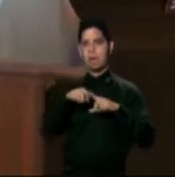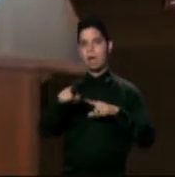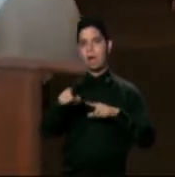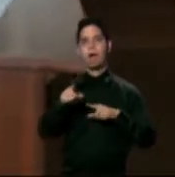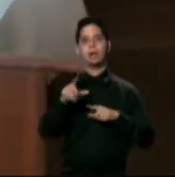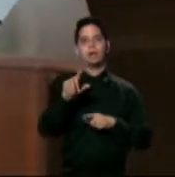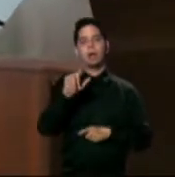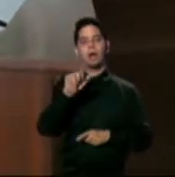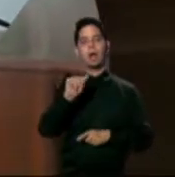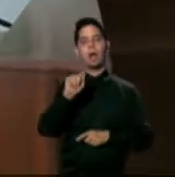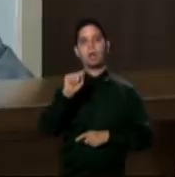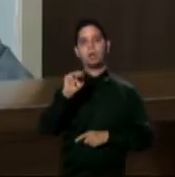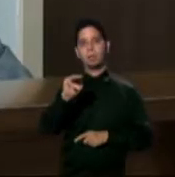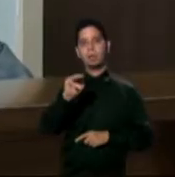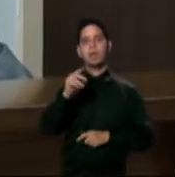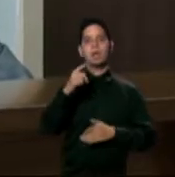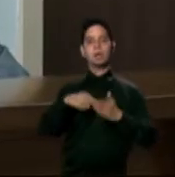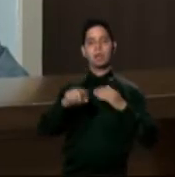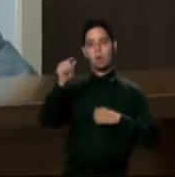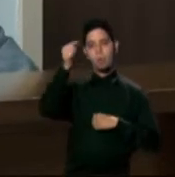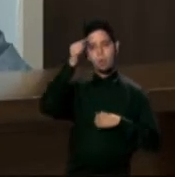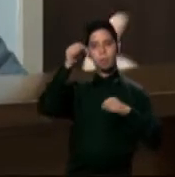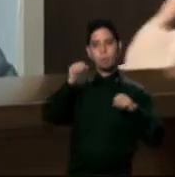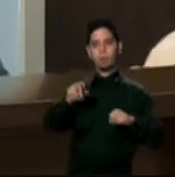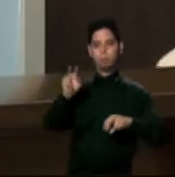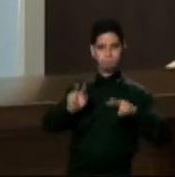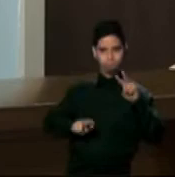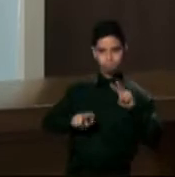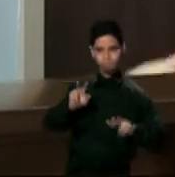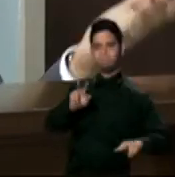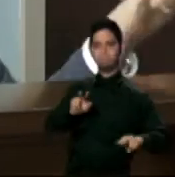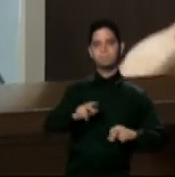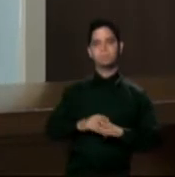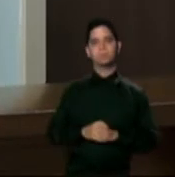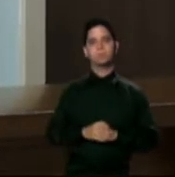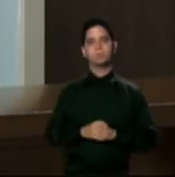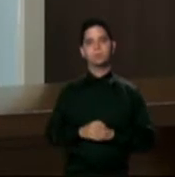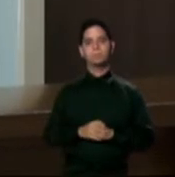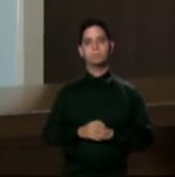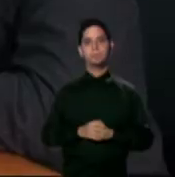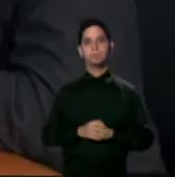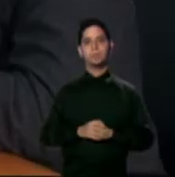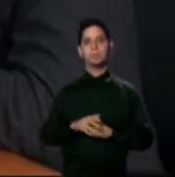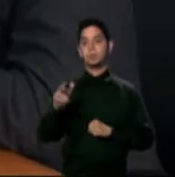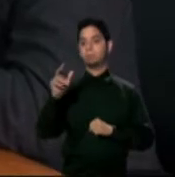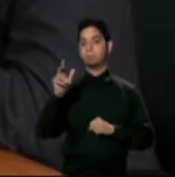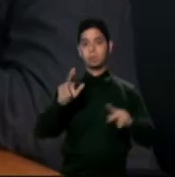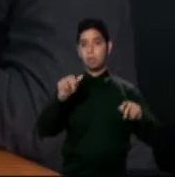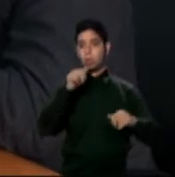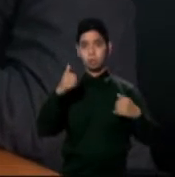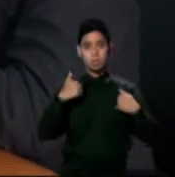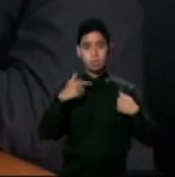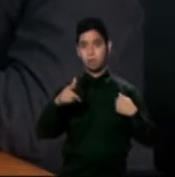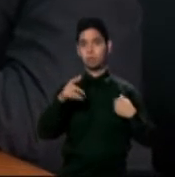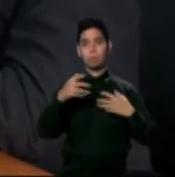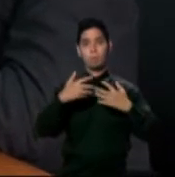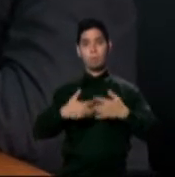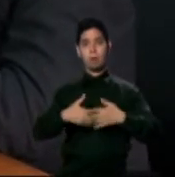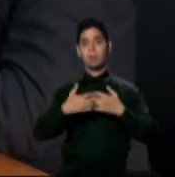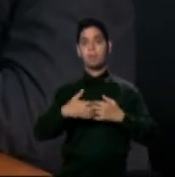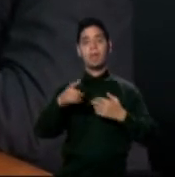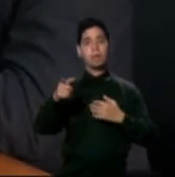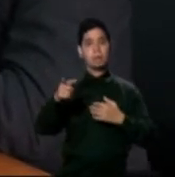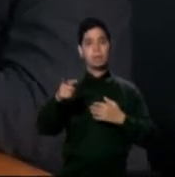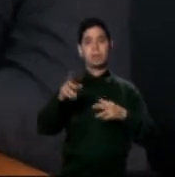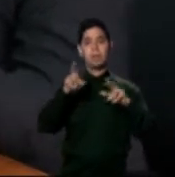que le permitirá al gobierno fiscalizar las mismas. Aquellos que no hayan registrado sus máquinas antes del 27 de noviembre se exponen a